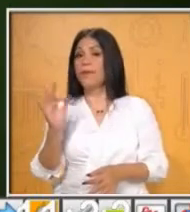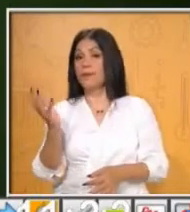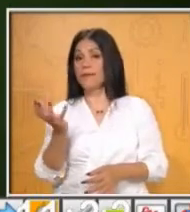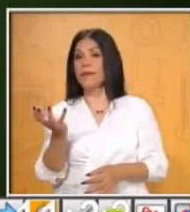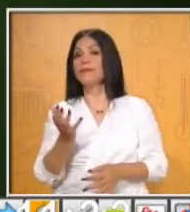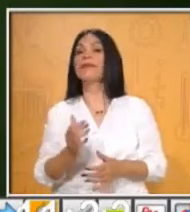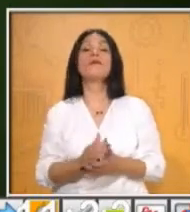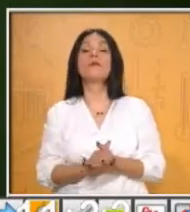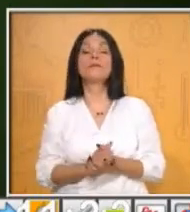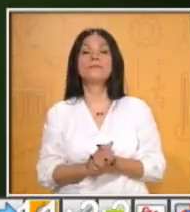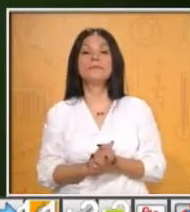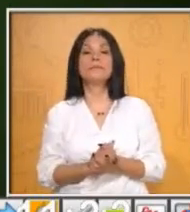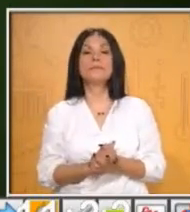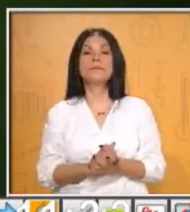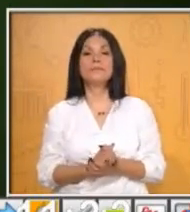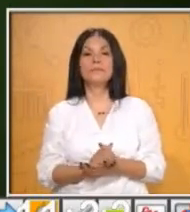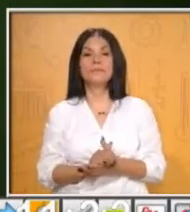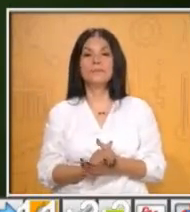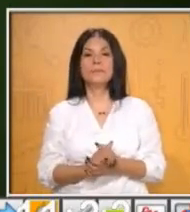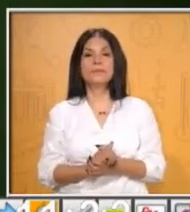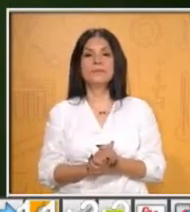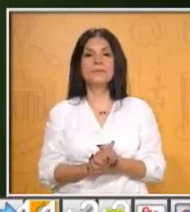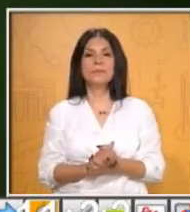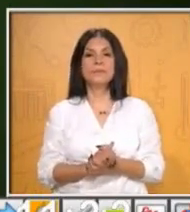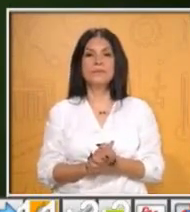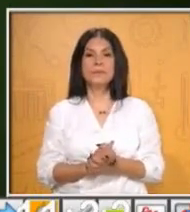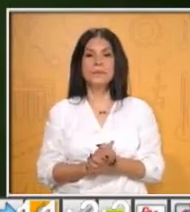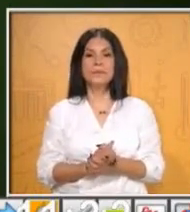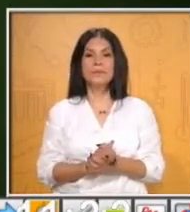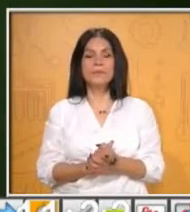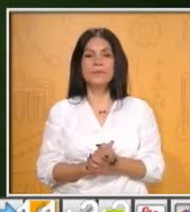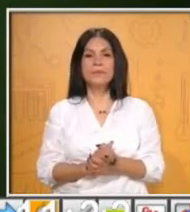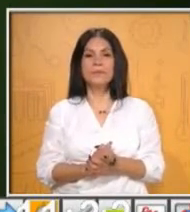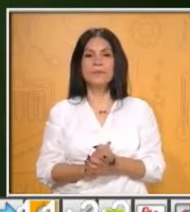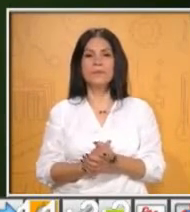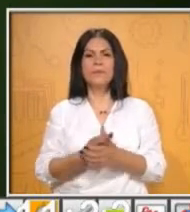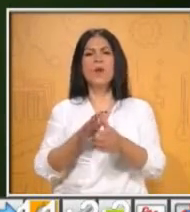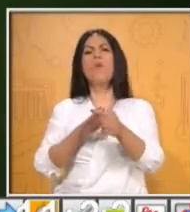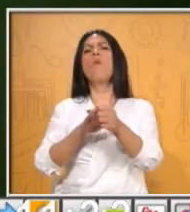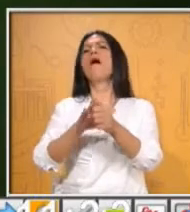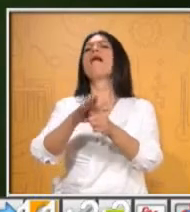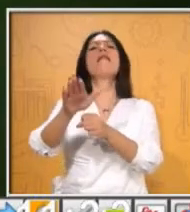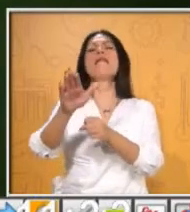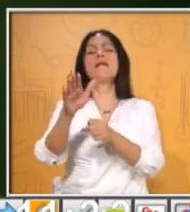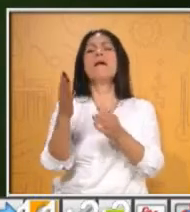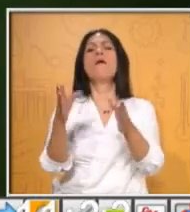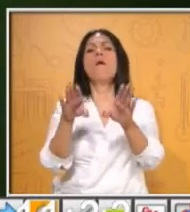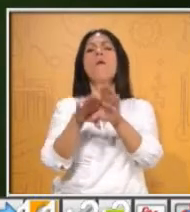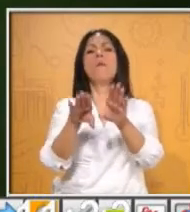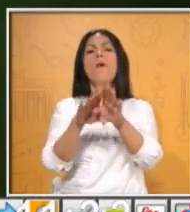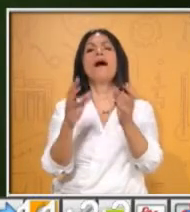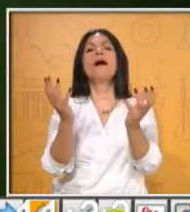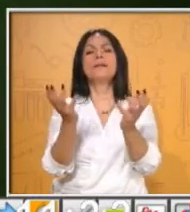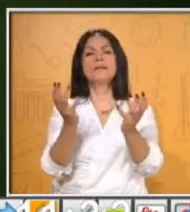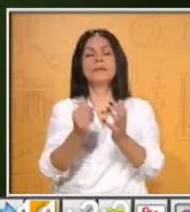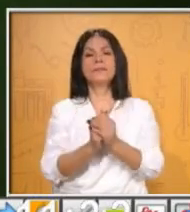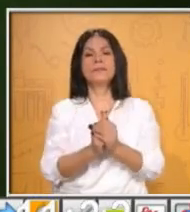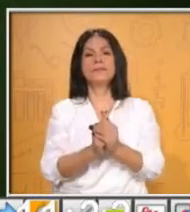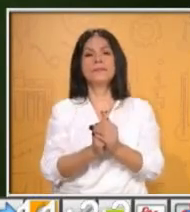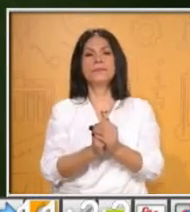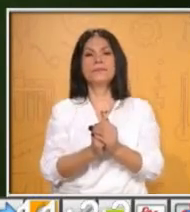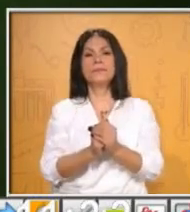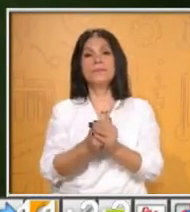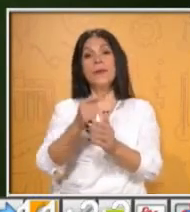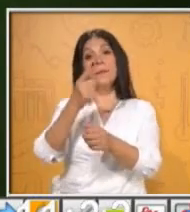la parte del libro de texto. ¿Sí? ¿Cuáles son las reglas? Bueno, la primera de ellas,